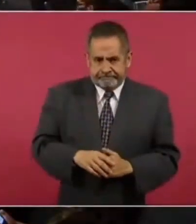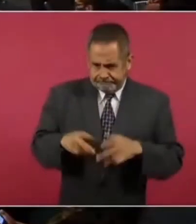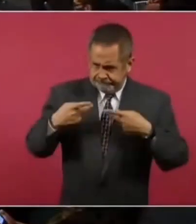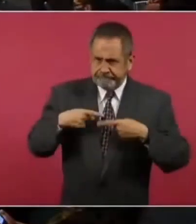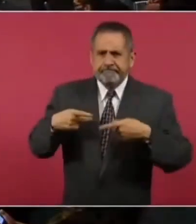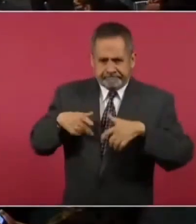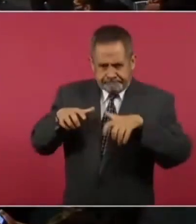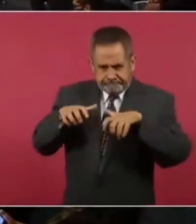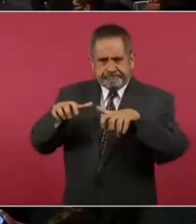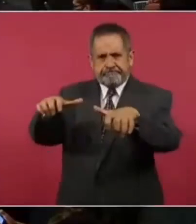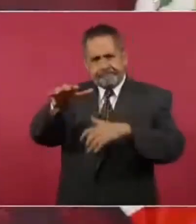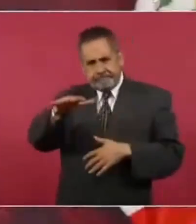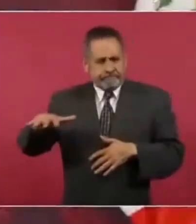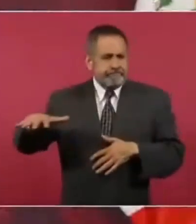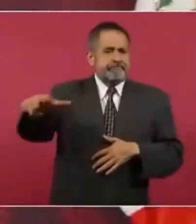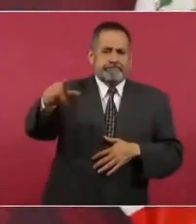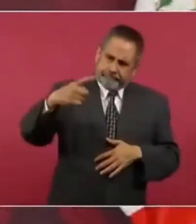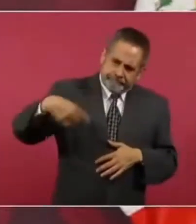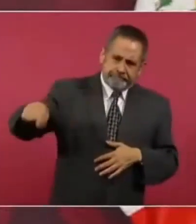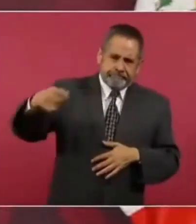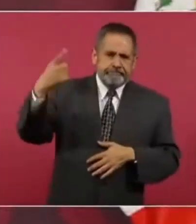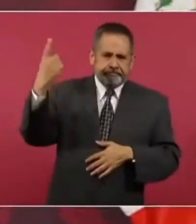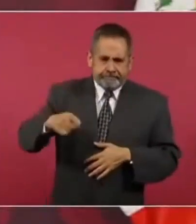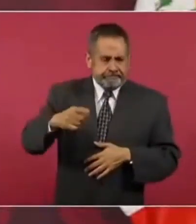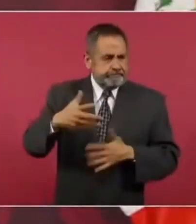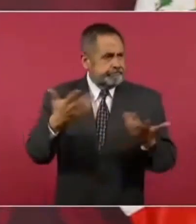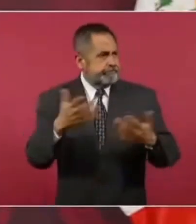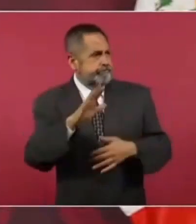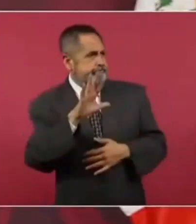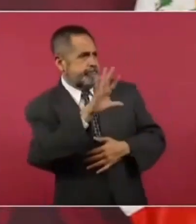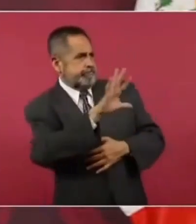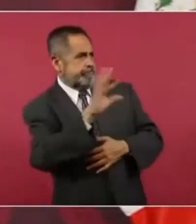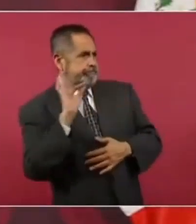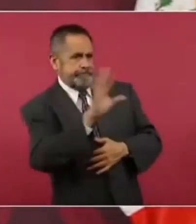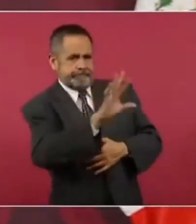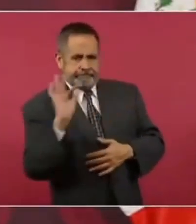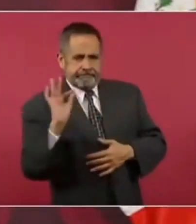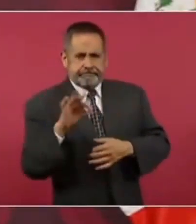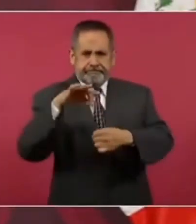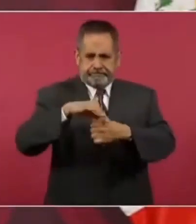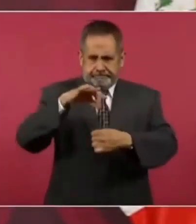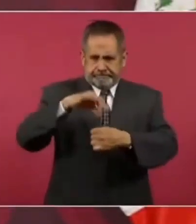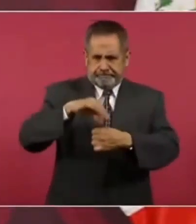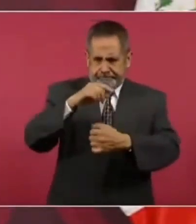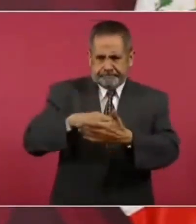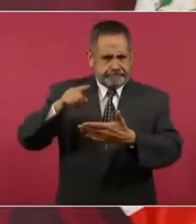sino que sea el pueblo. Además, ya fue así